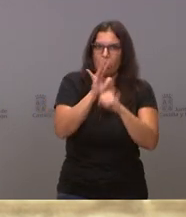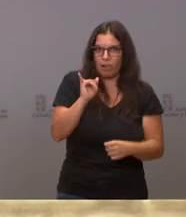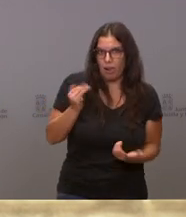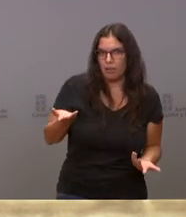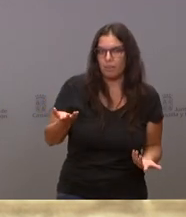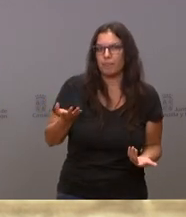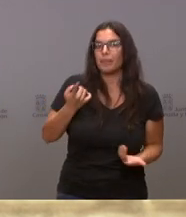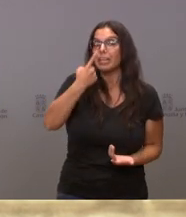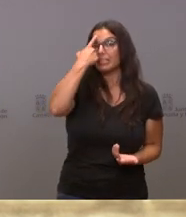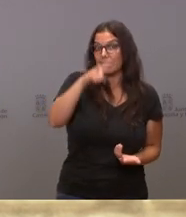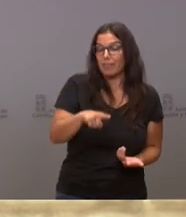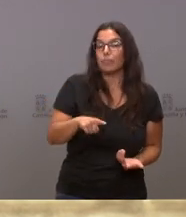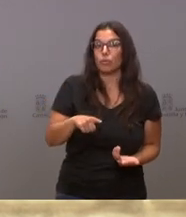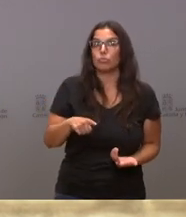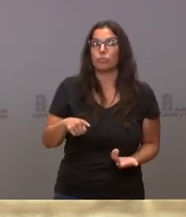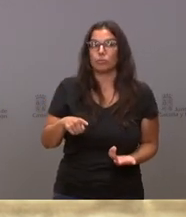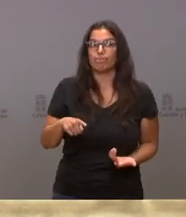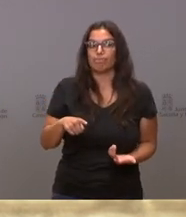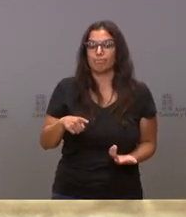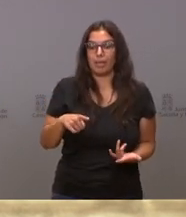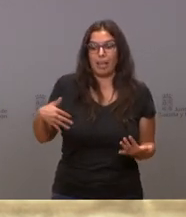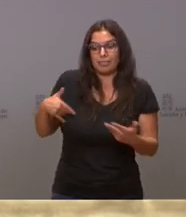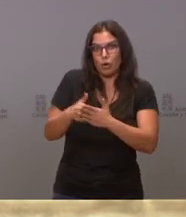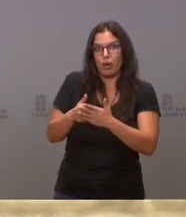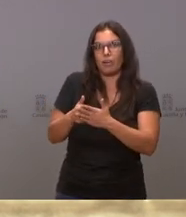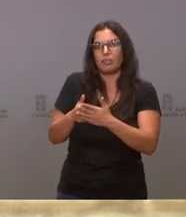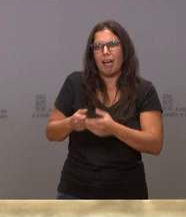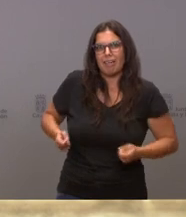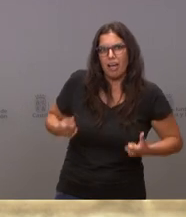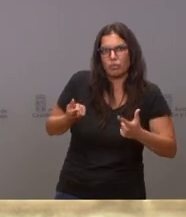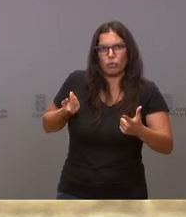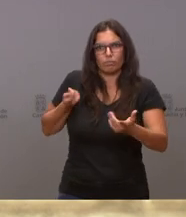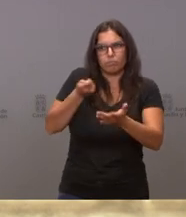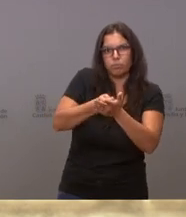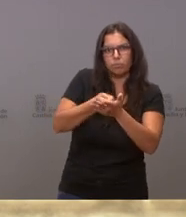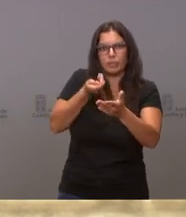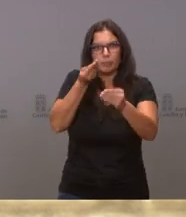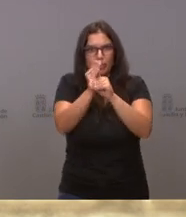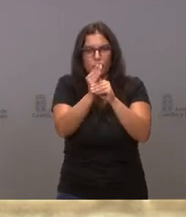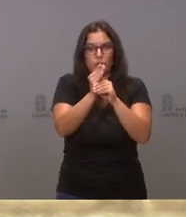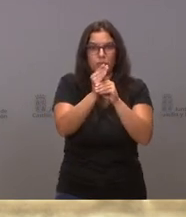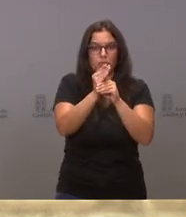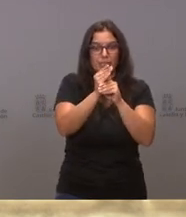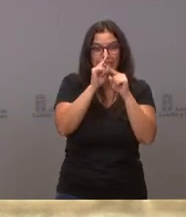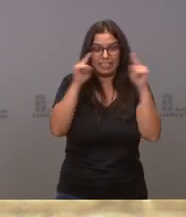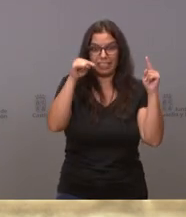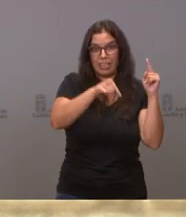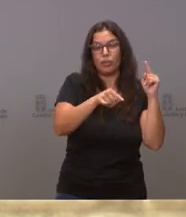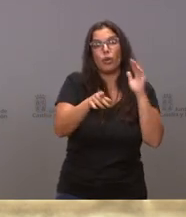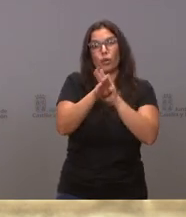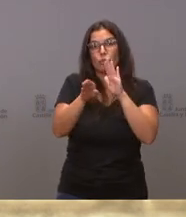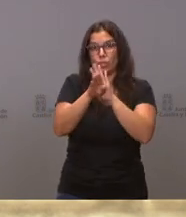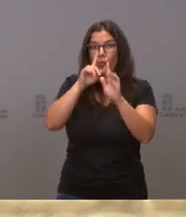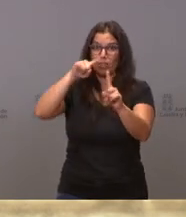que muchas de las inversiones que hemos tenido que hacer a lo largo de este ejercicio 21 se van a mantener